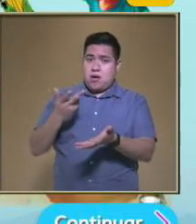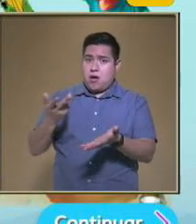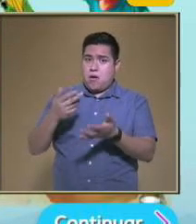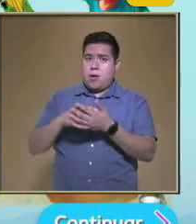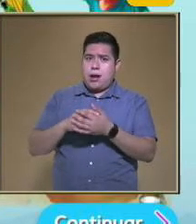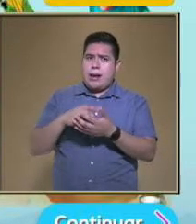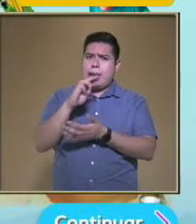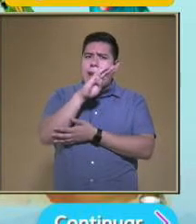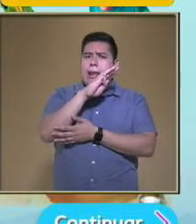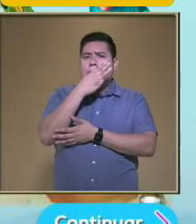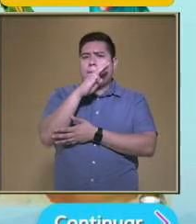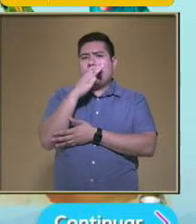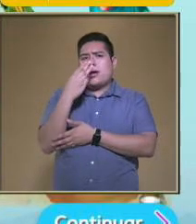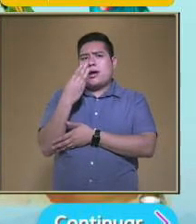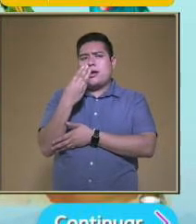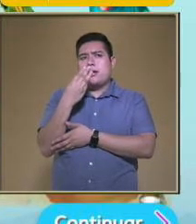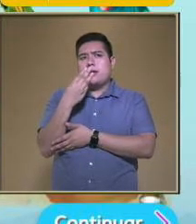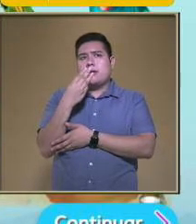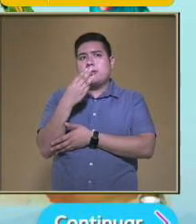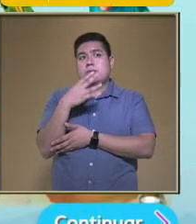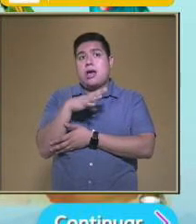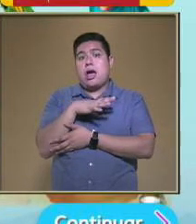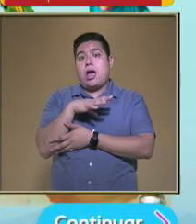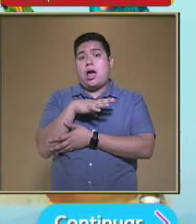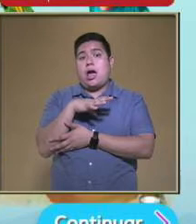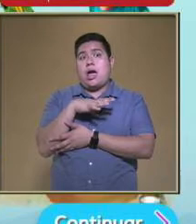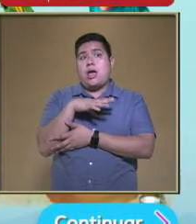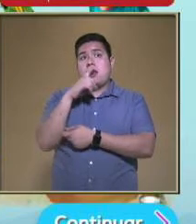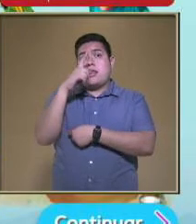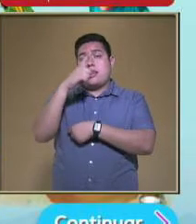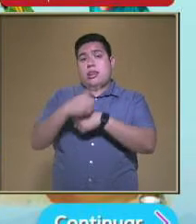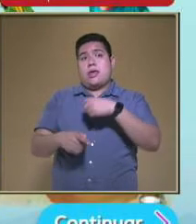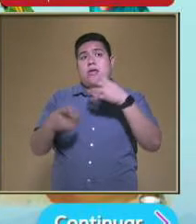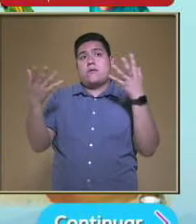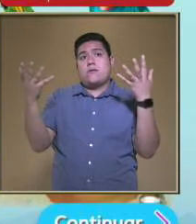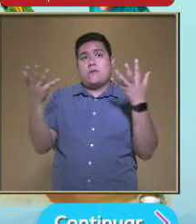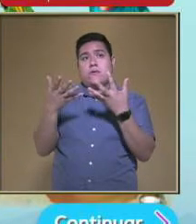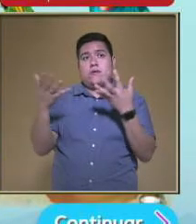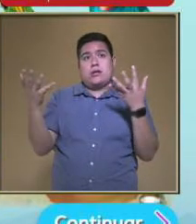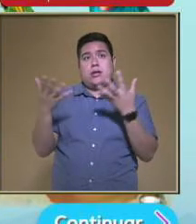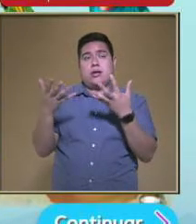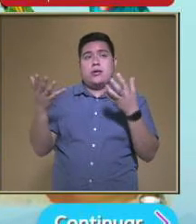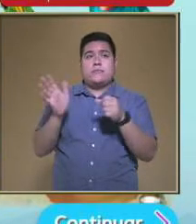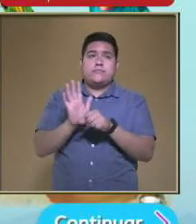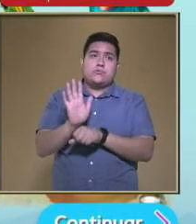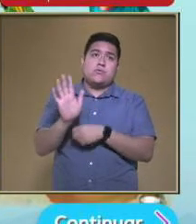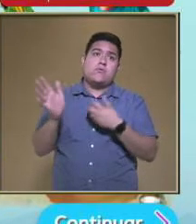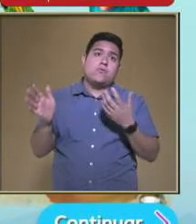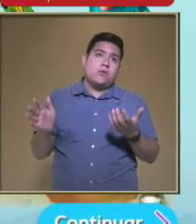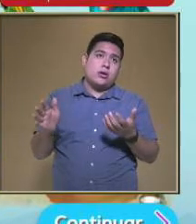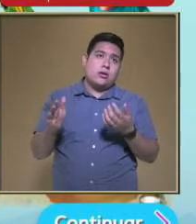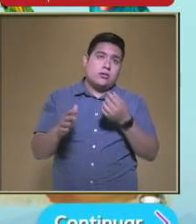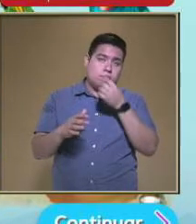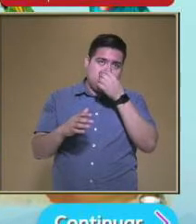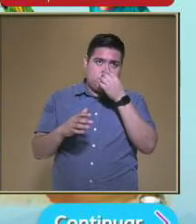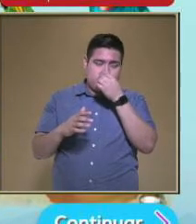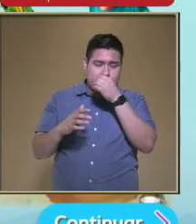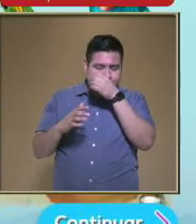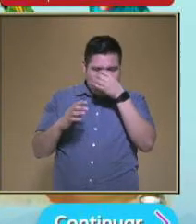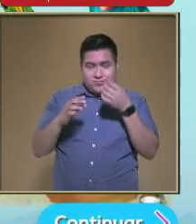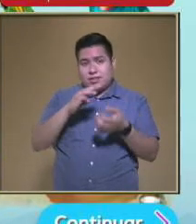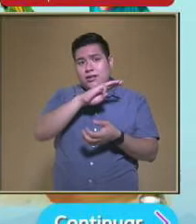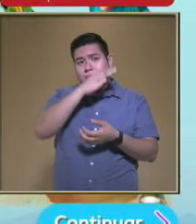Vive en el maíz Y lo infecta Observa de todos Los otros organismos Cuál podría ser Uno que lo infecte Que vive